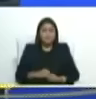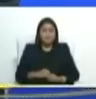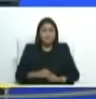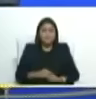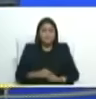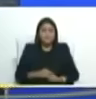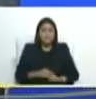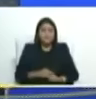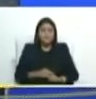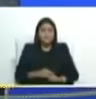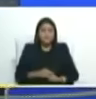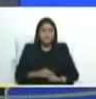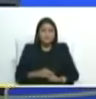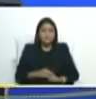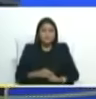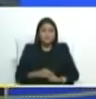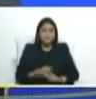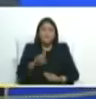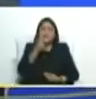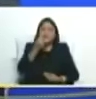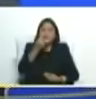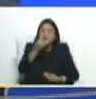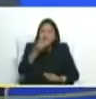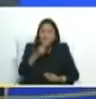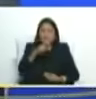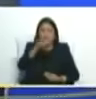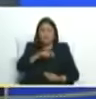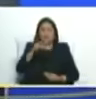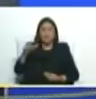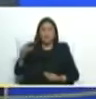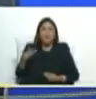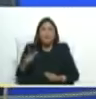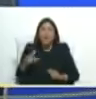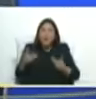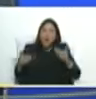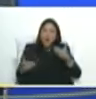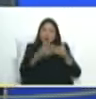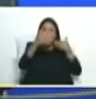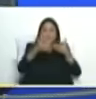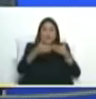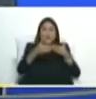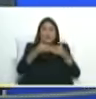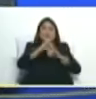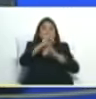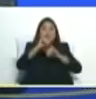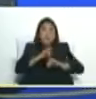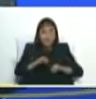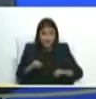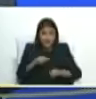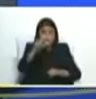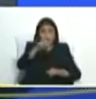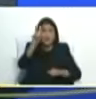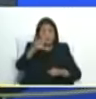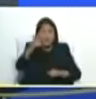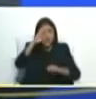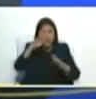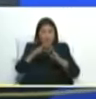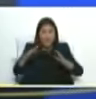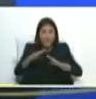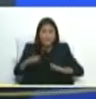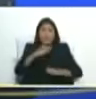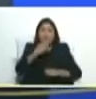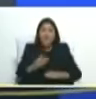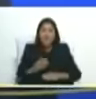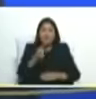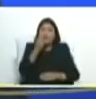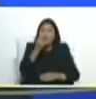que nadie se atreva a meterse con la felicidad y la seguridad del pueblo en las navidades y en el año nuevo que